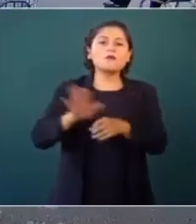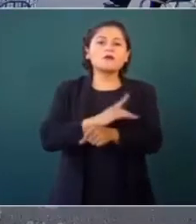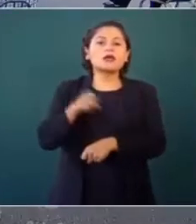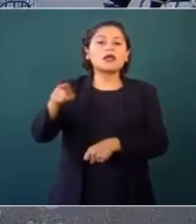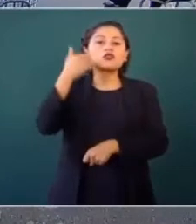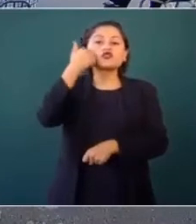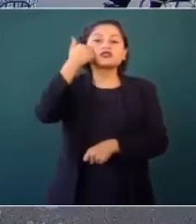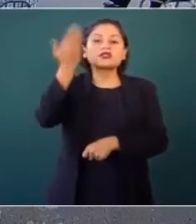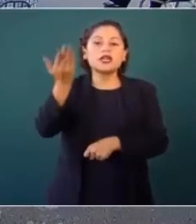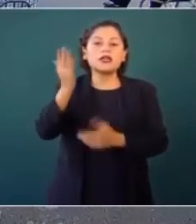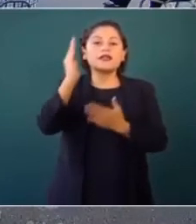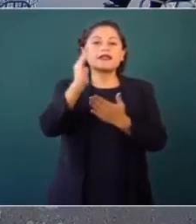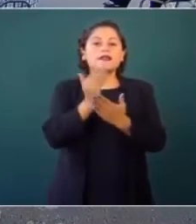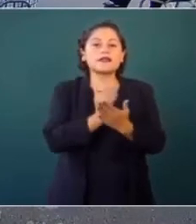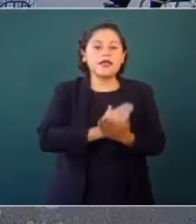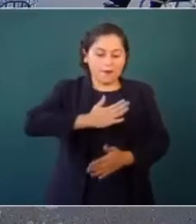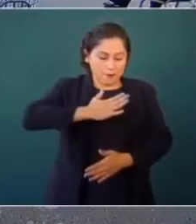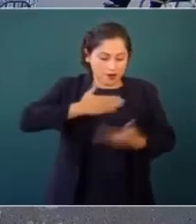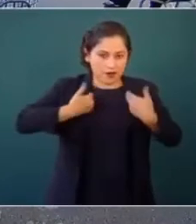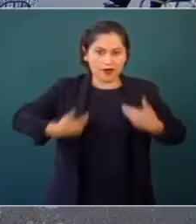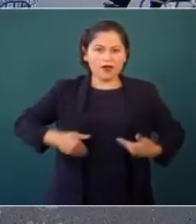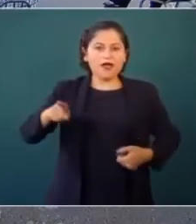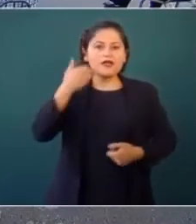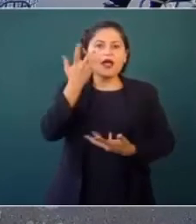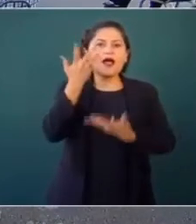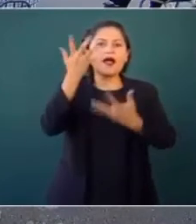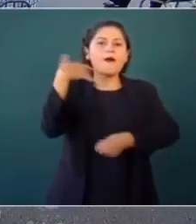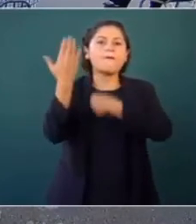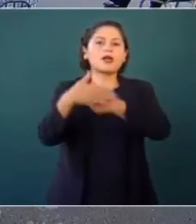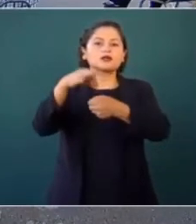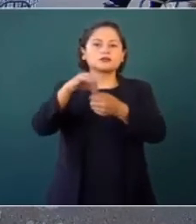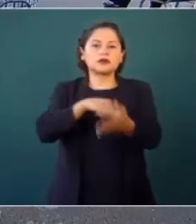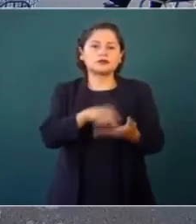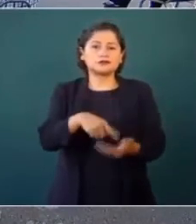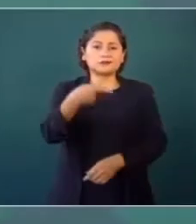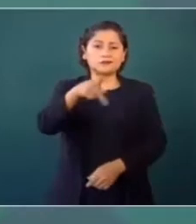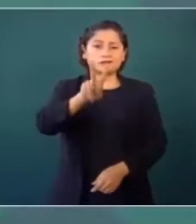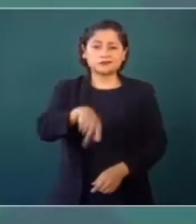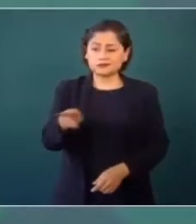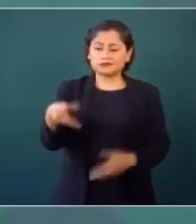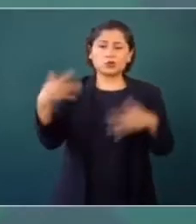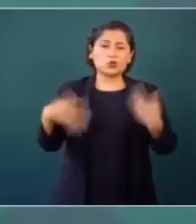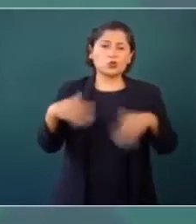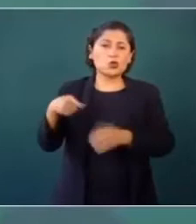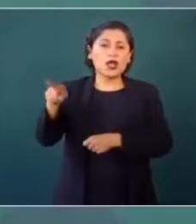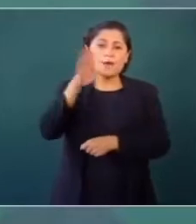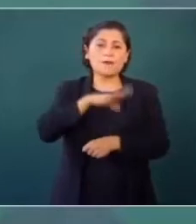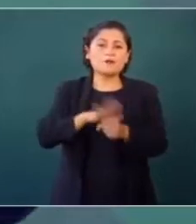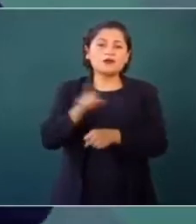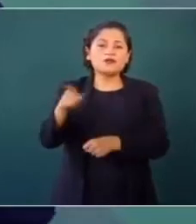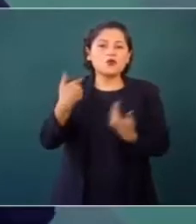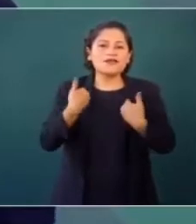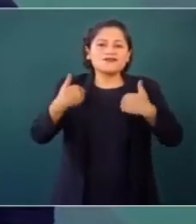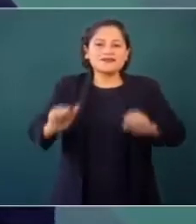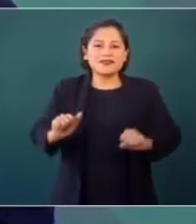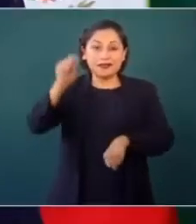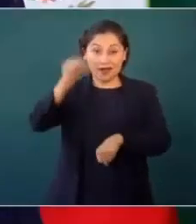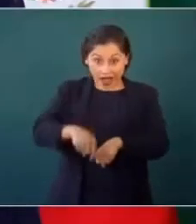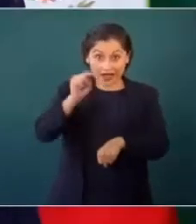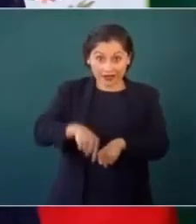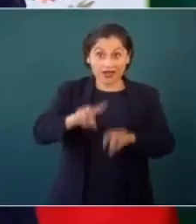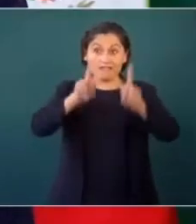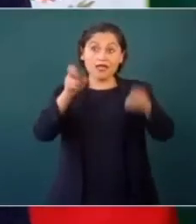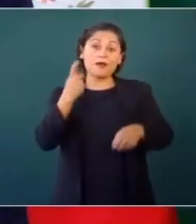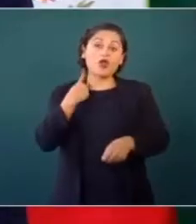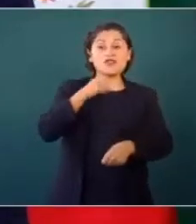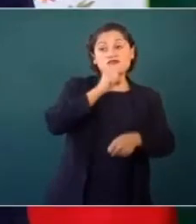porque ven pedir las elecciones del año que entra. Pero estos son tan irresponsables que no entienden que aquí ese tipo de politiquería cuesta vida, señor presidente.